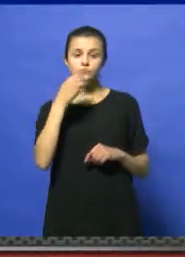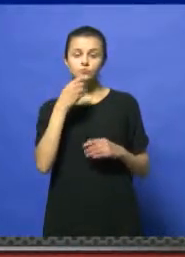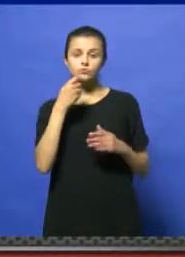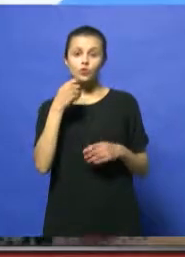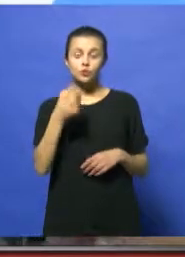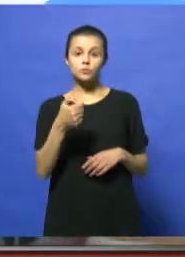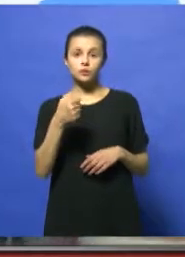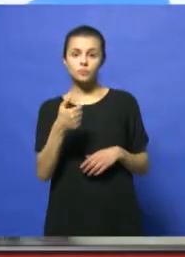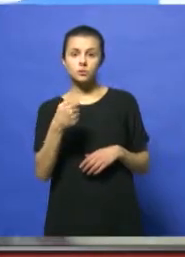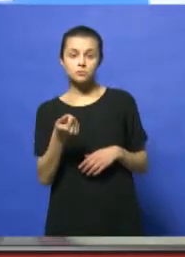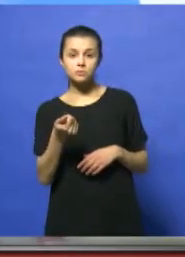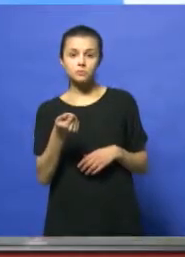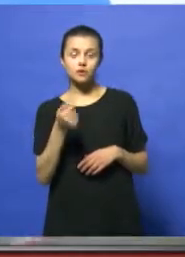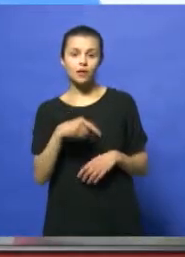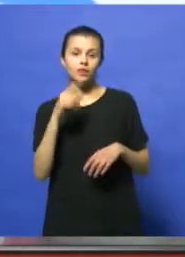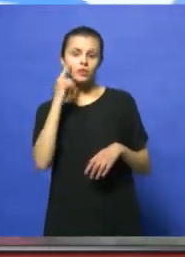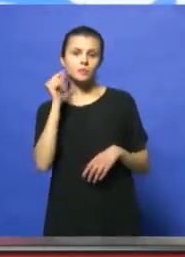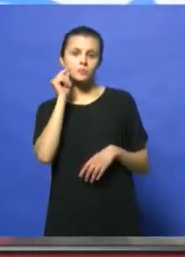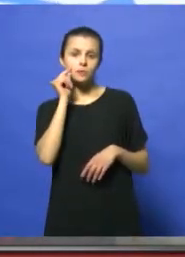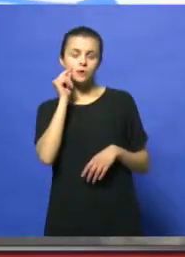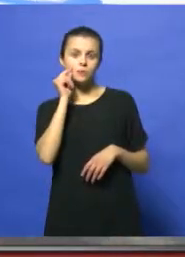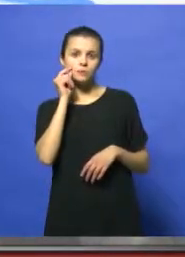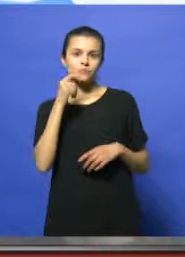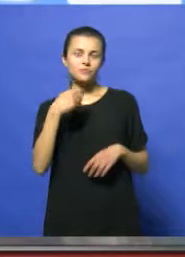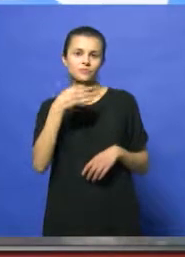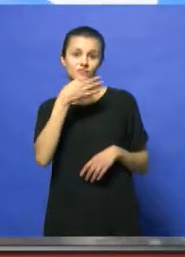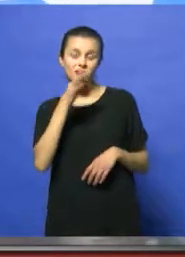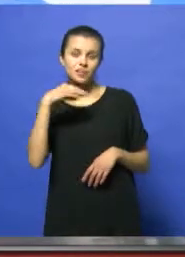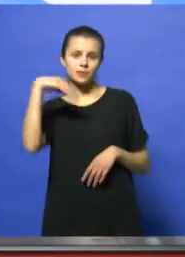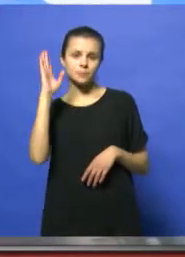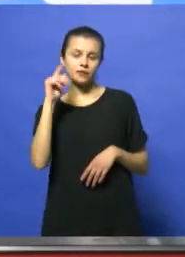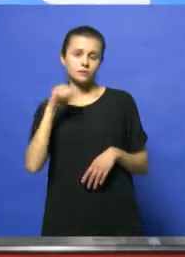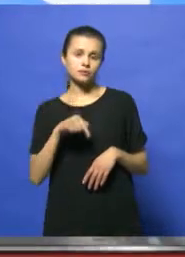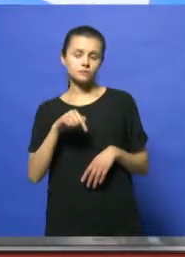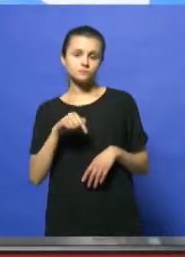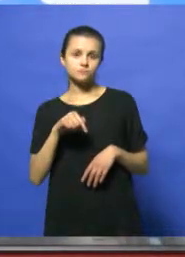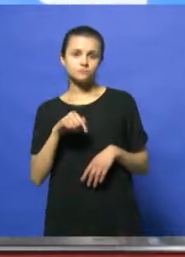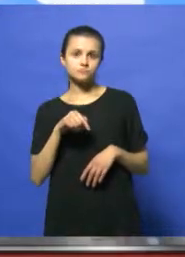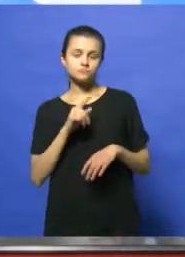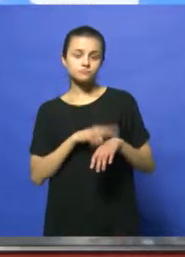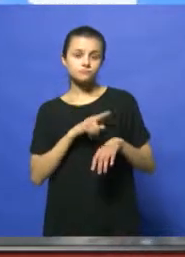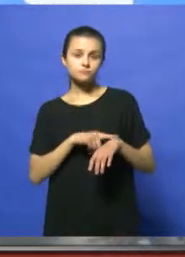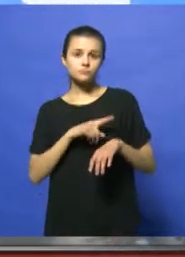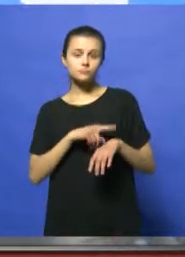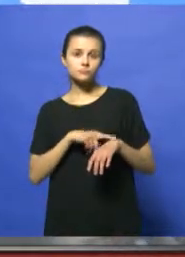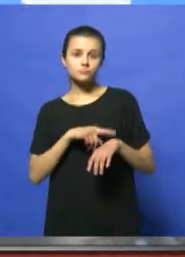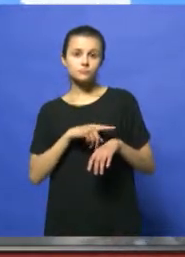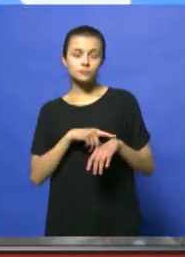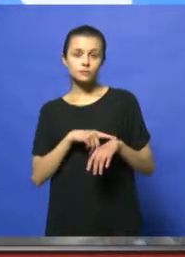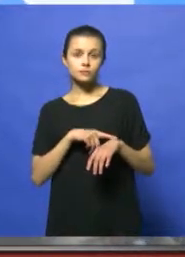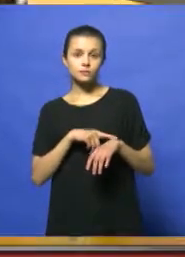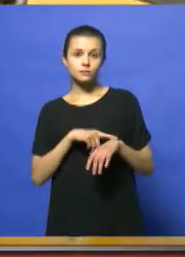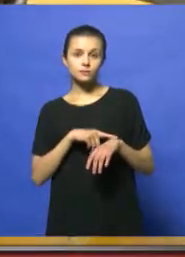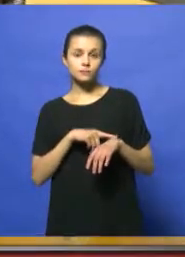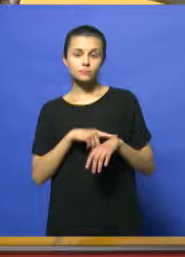como es el Día del Padre, siempre hay expectativas de mayor venta. Bueno, en esta oportunidad, como veníamos ya anunciando a partir de los